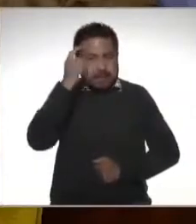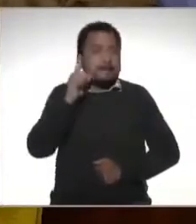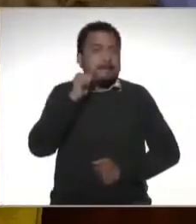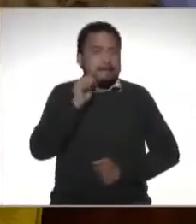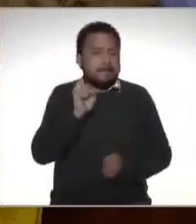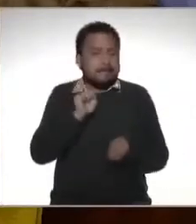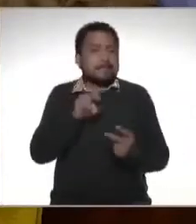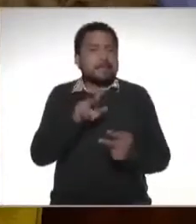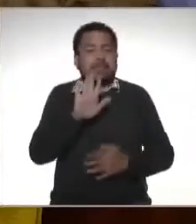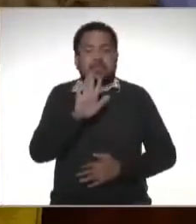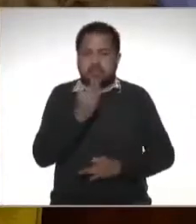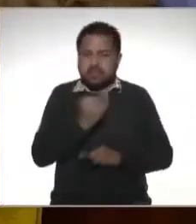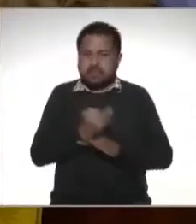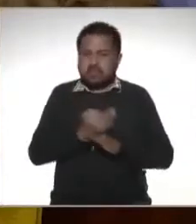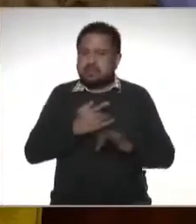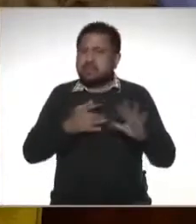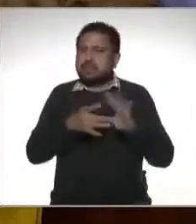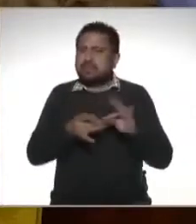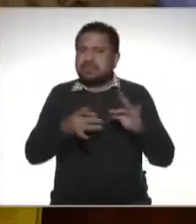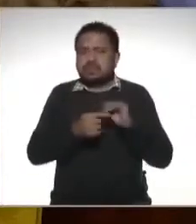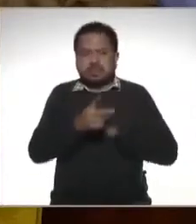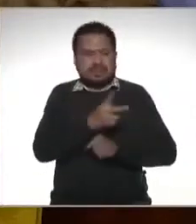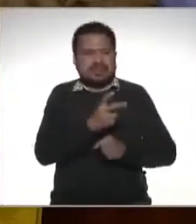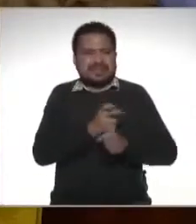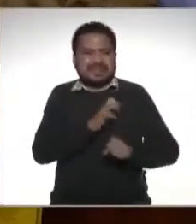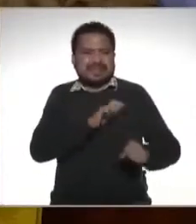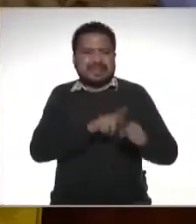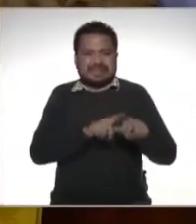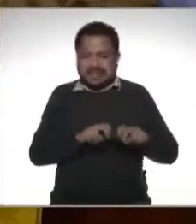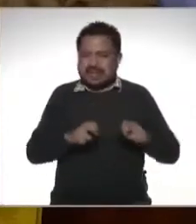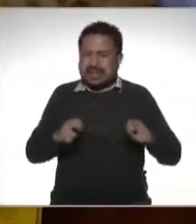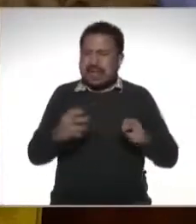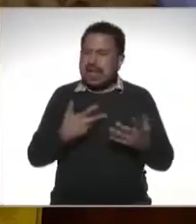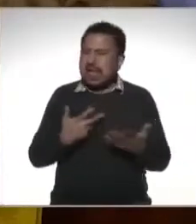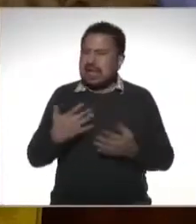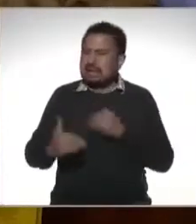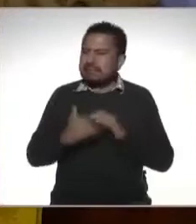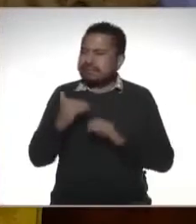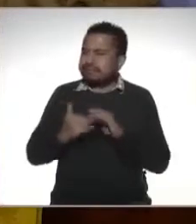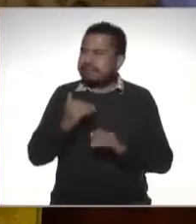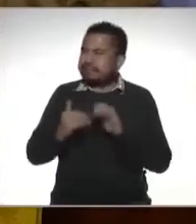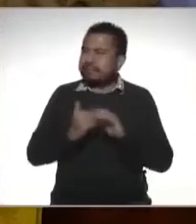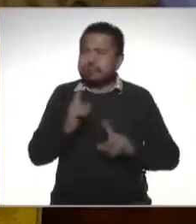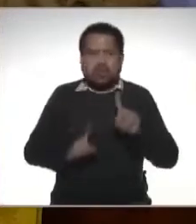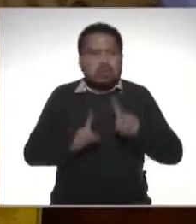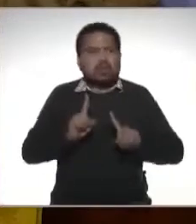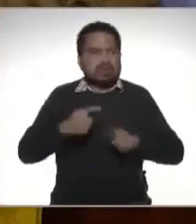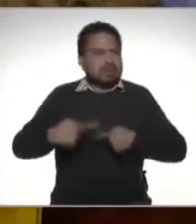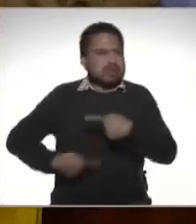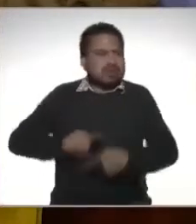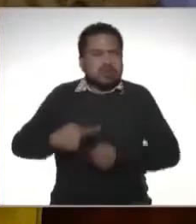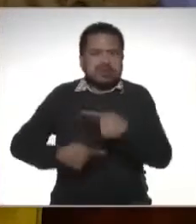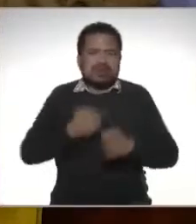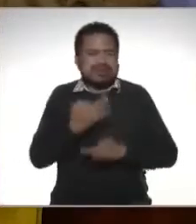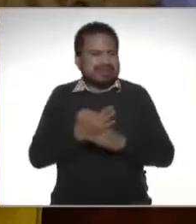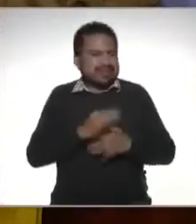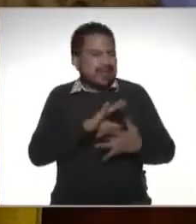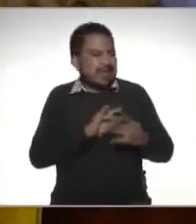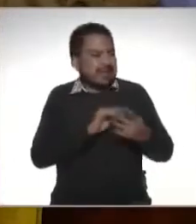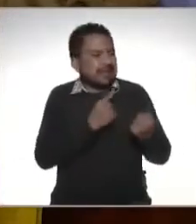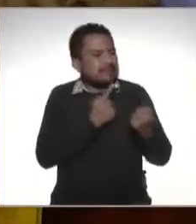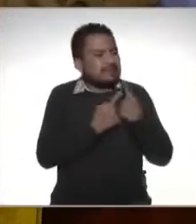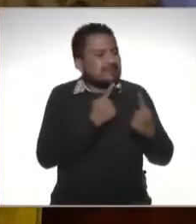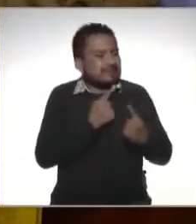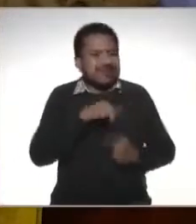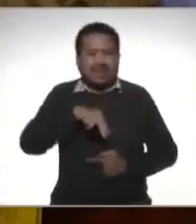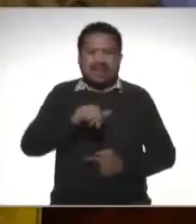y yo quiero decir a los invitados el día de hoy que tenemos ya muchas dudas muchas preguntas y lo platicamos ahorita con Natalia que vamos a